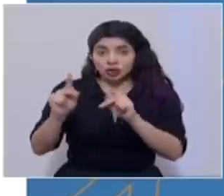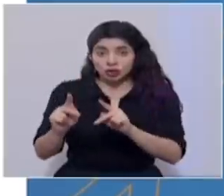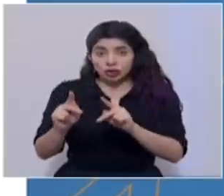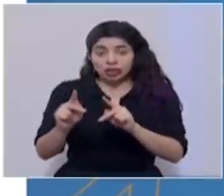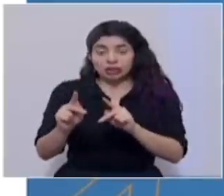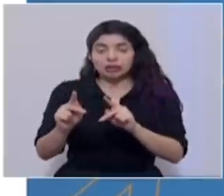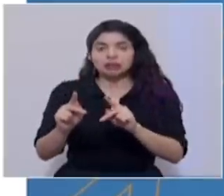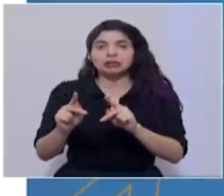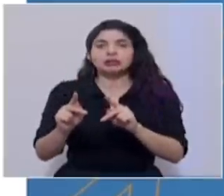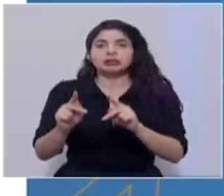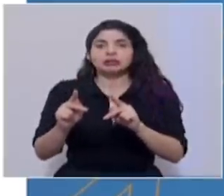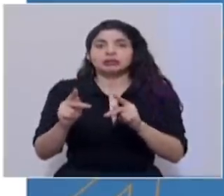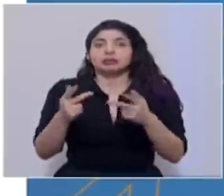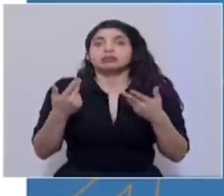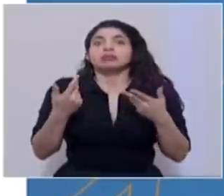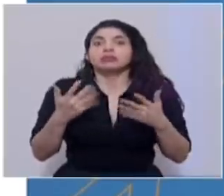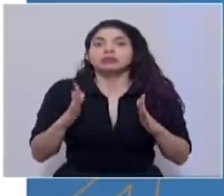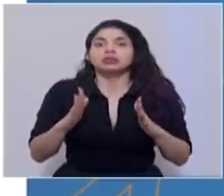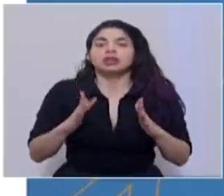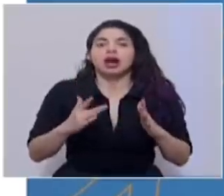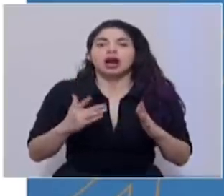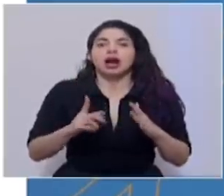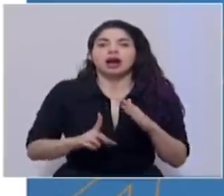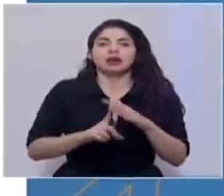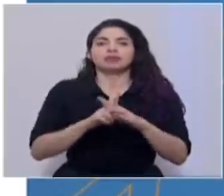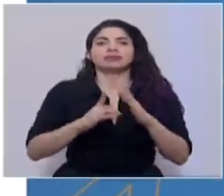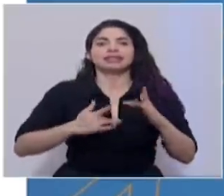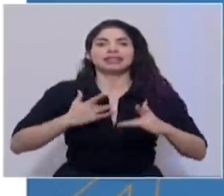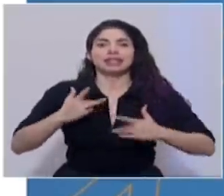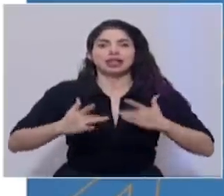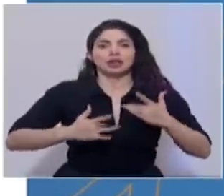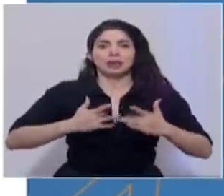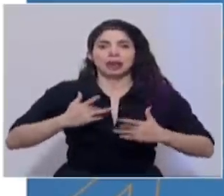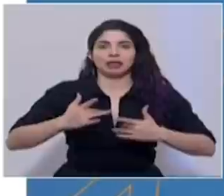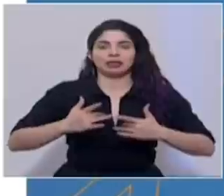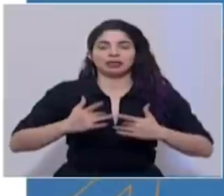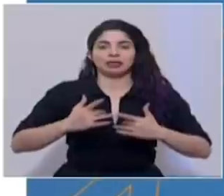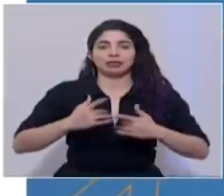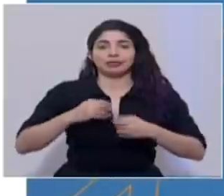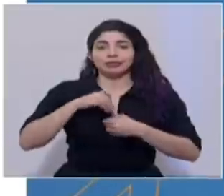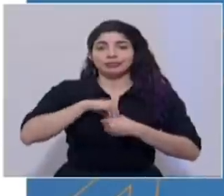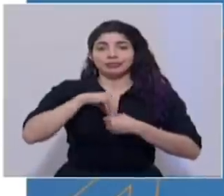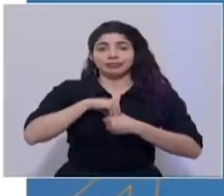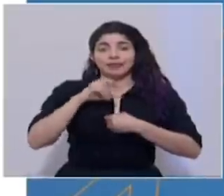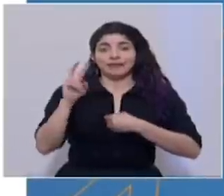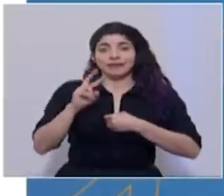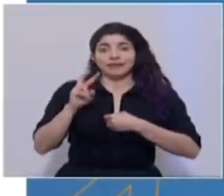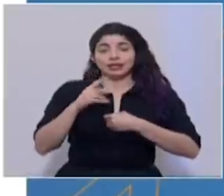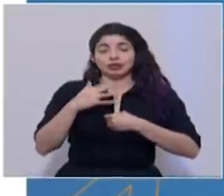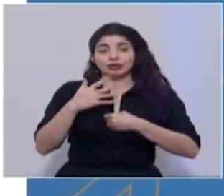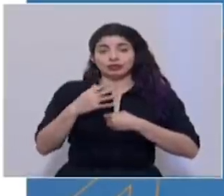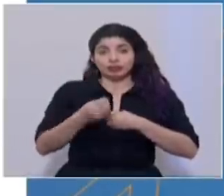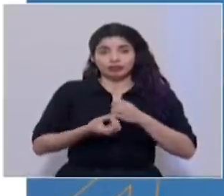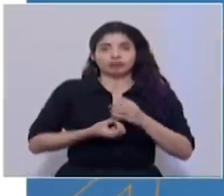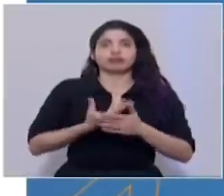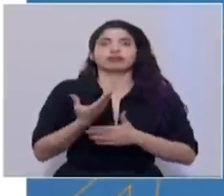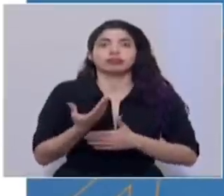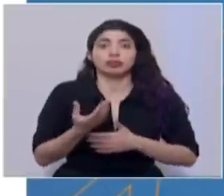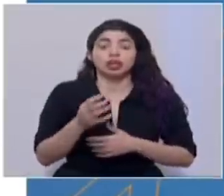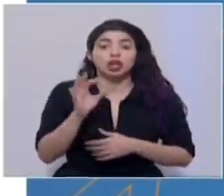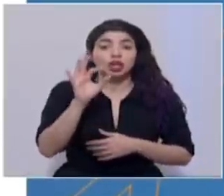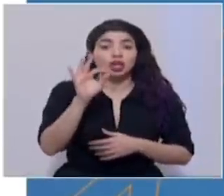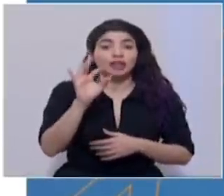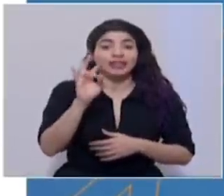manifestó los síntomas luego de estar en un periodo de incubación. El 97